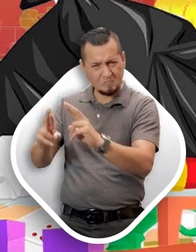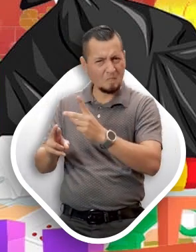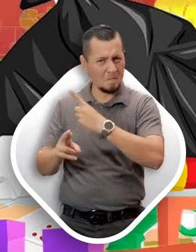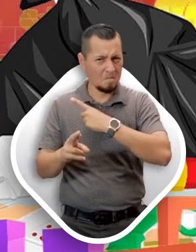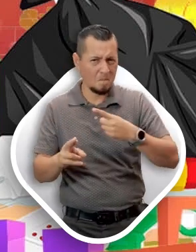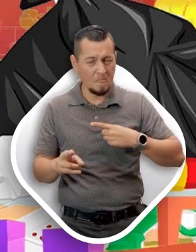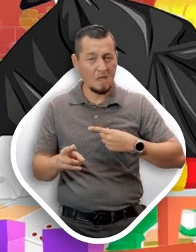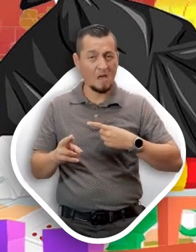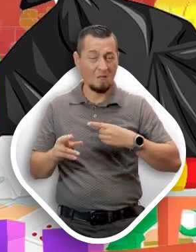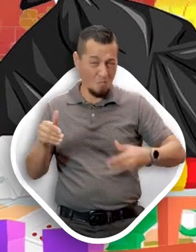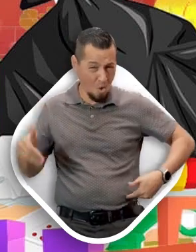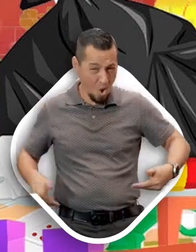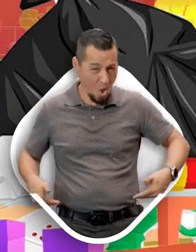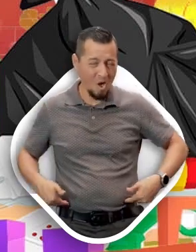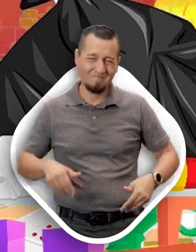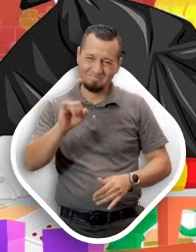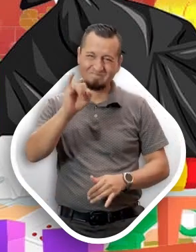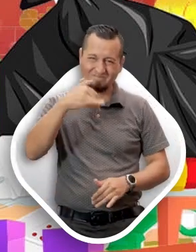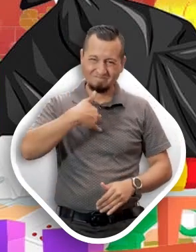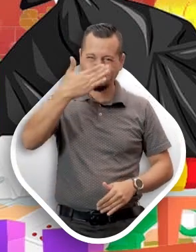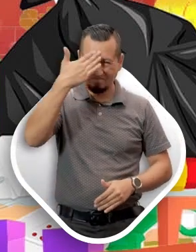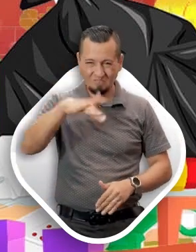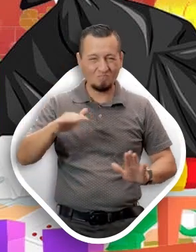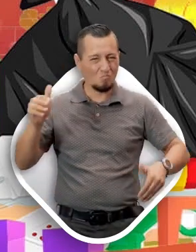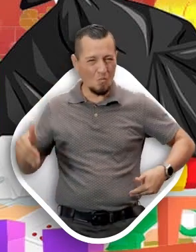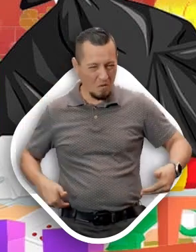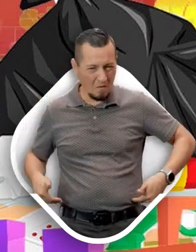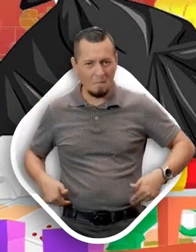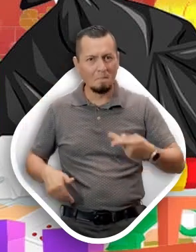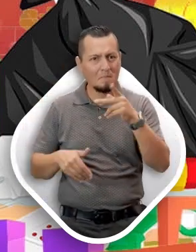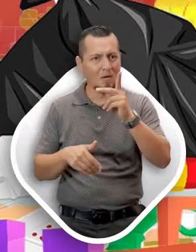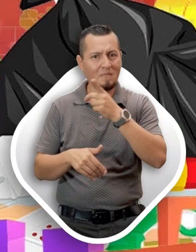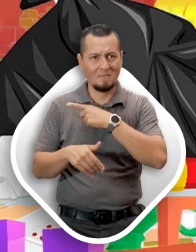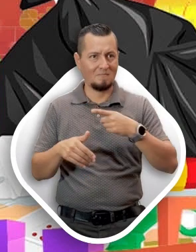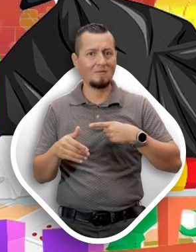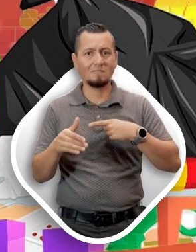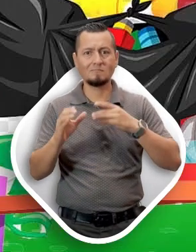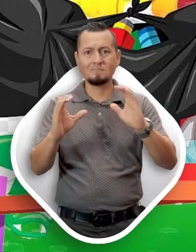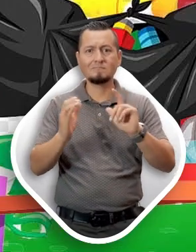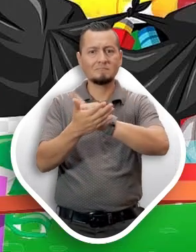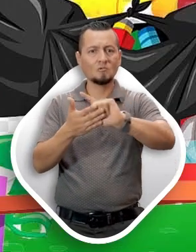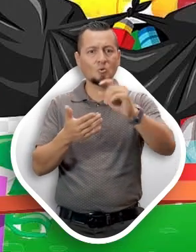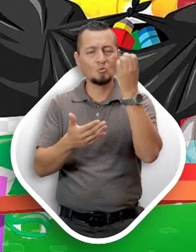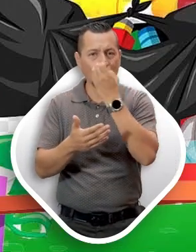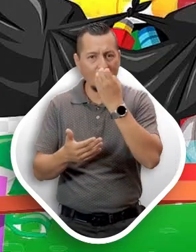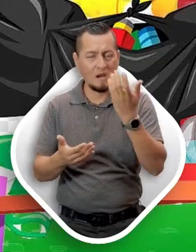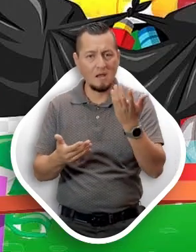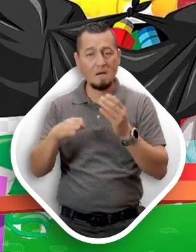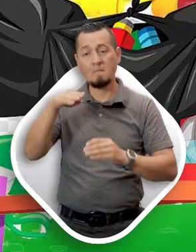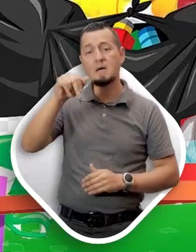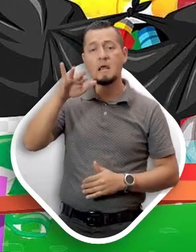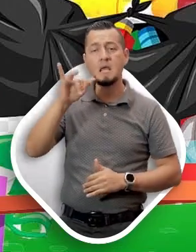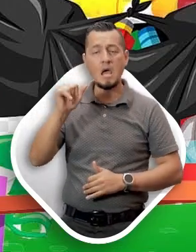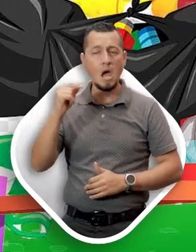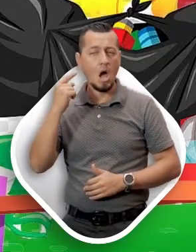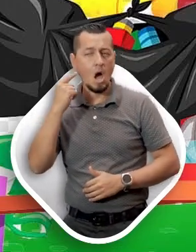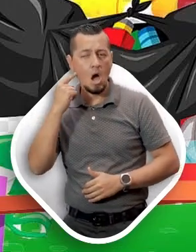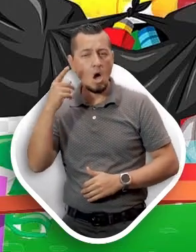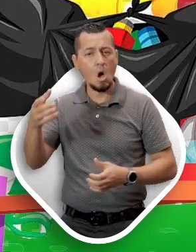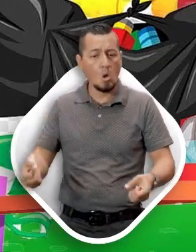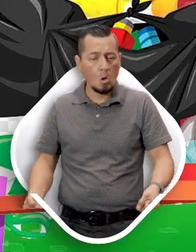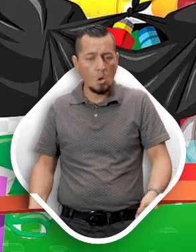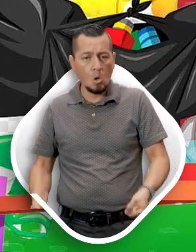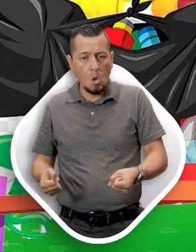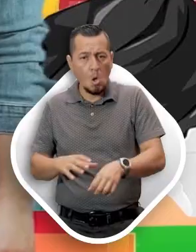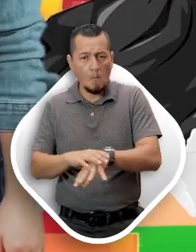muchos nos puede parecer molesto, pero debemos de trabajar por el bien de la escuela. María estaba con un grupo de niños sosteniendo